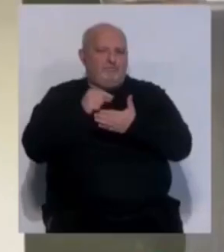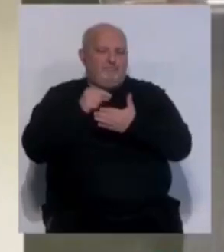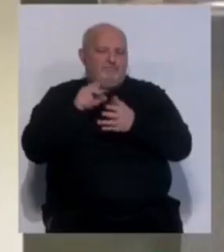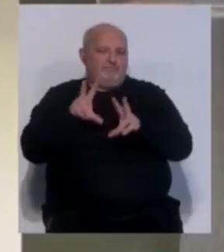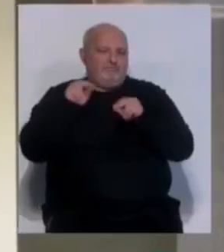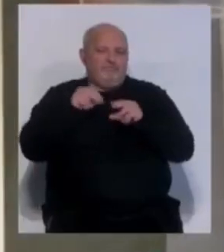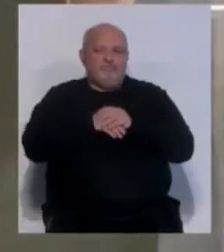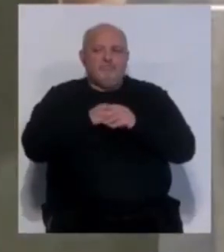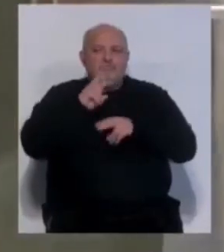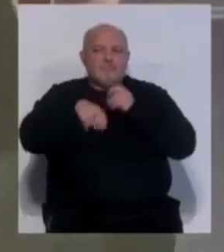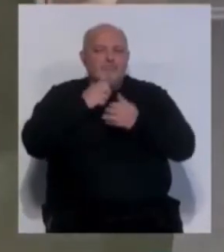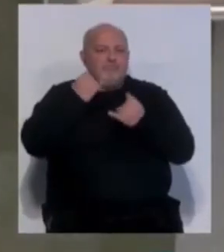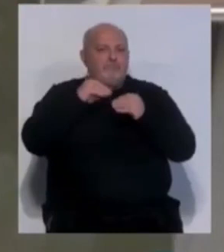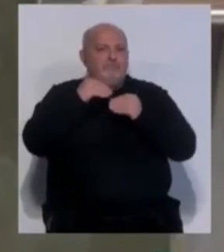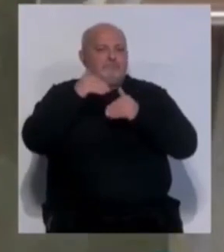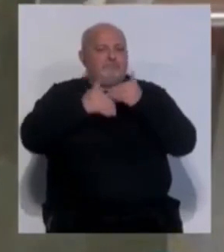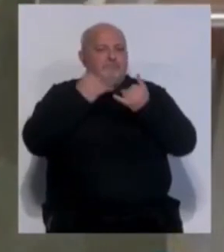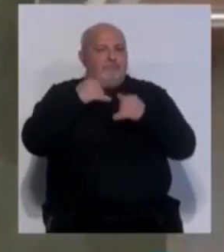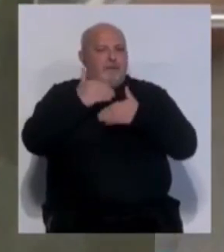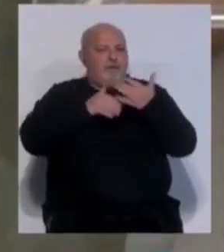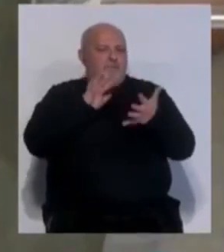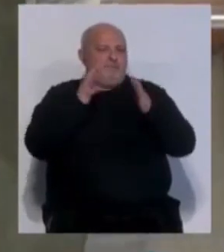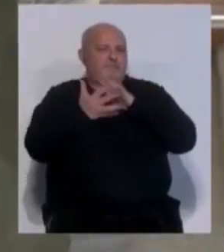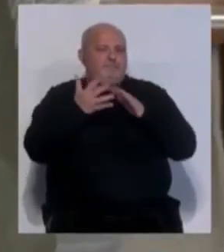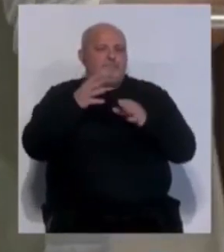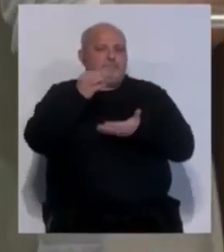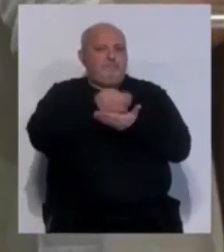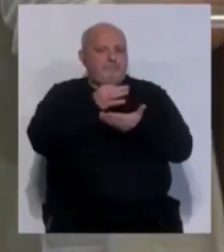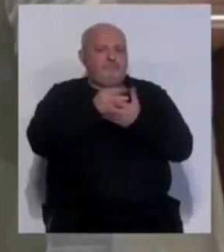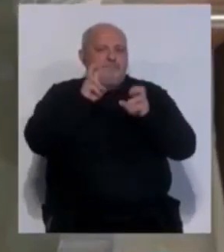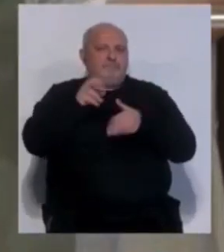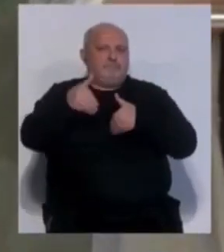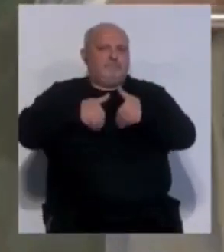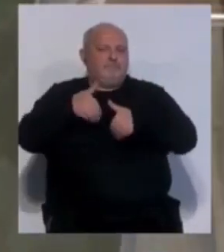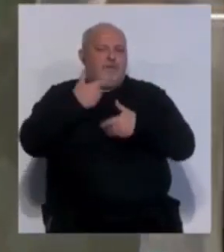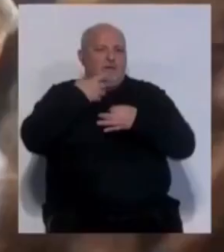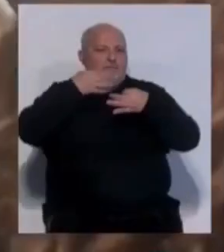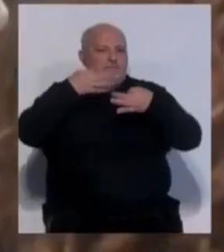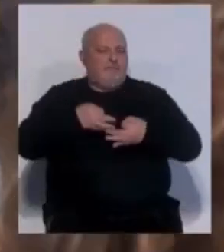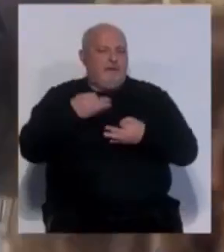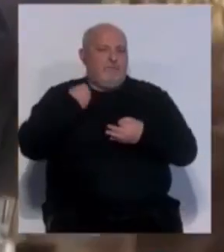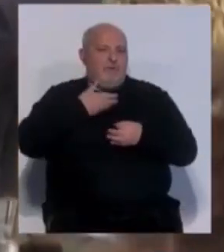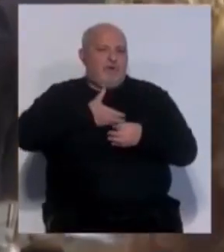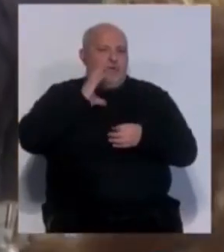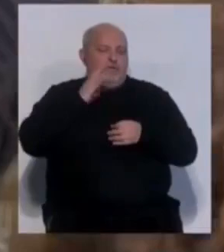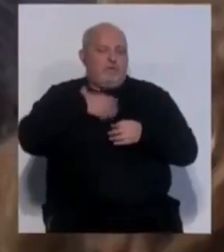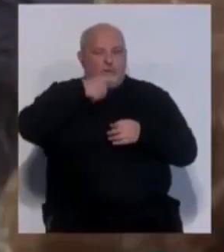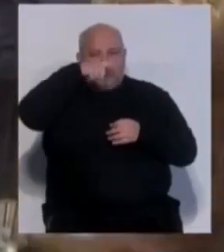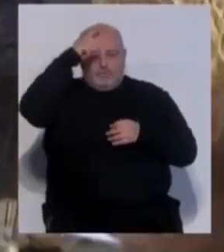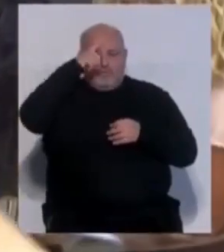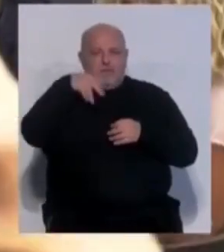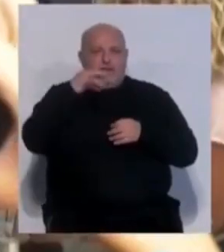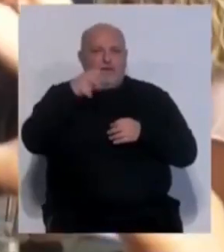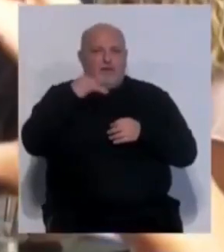intención es rediseñar el modelo del festival y enraizarlo de nuevo en la ciudad, tal y como ha asegurado la concejala de Cultura,